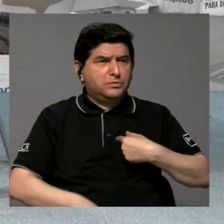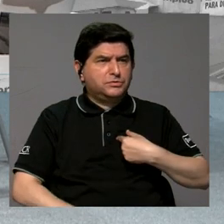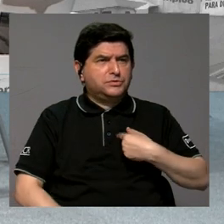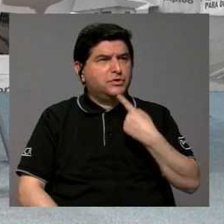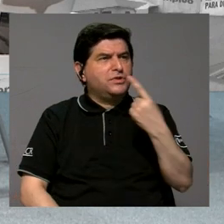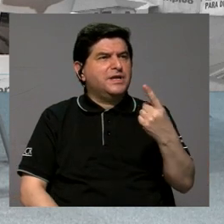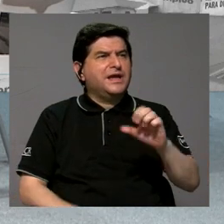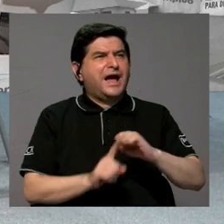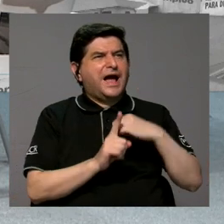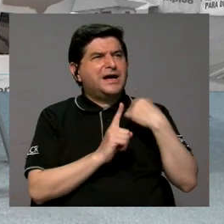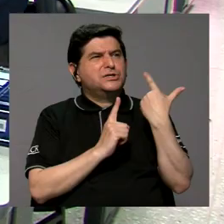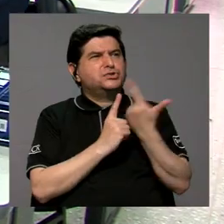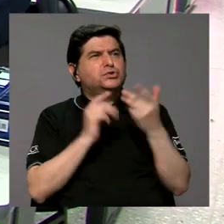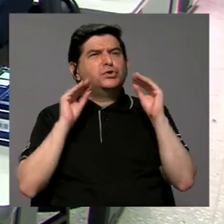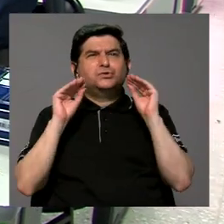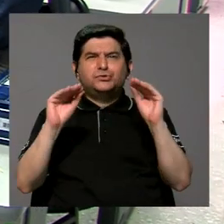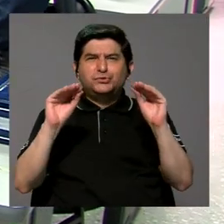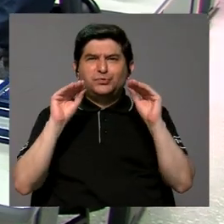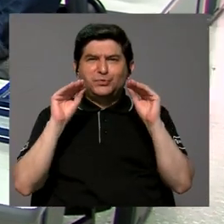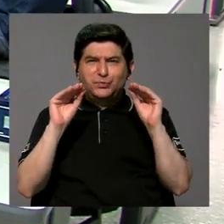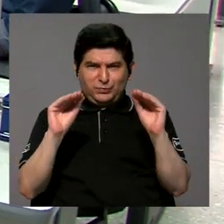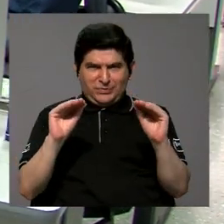pondría un pacto social, educativo,